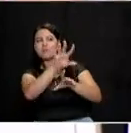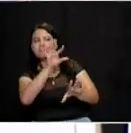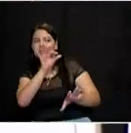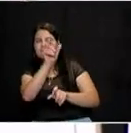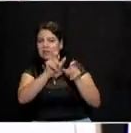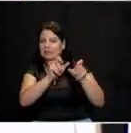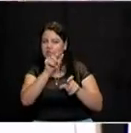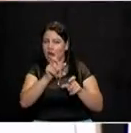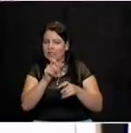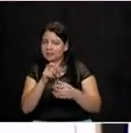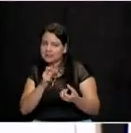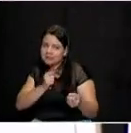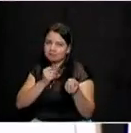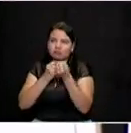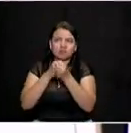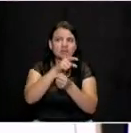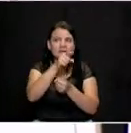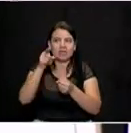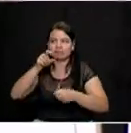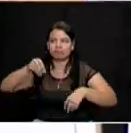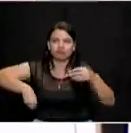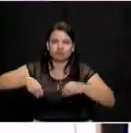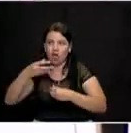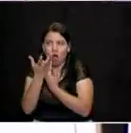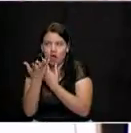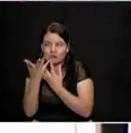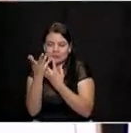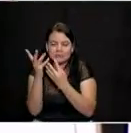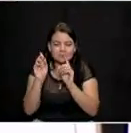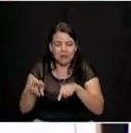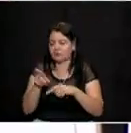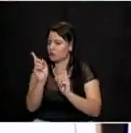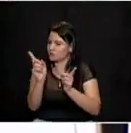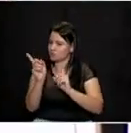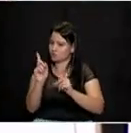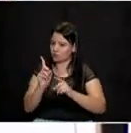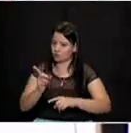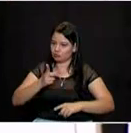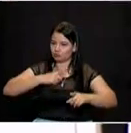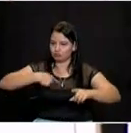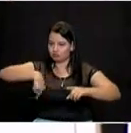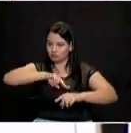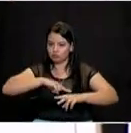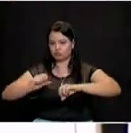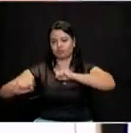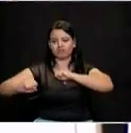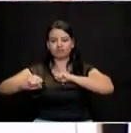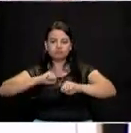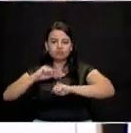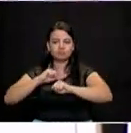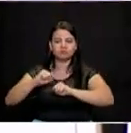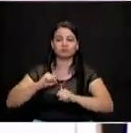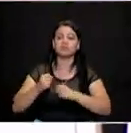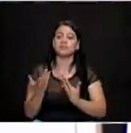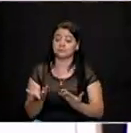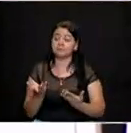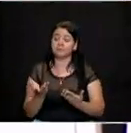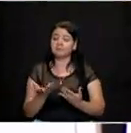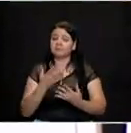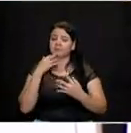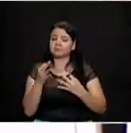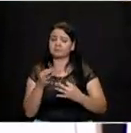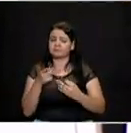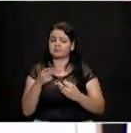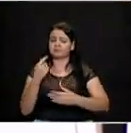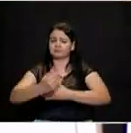clientelistas o para favorecer contratista alguno. Haremos un trabajo muy, muy, muy intenso también para garantizar que los